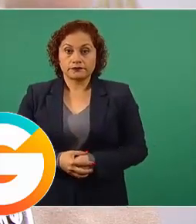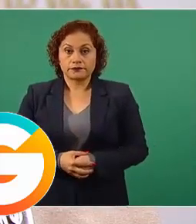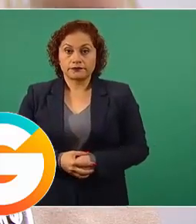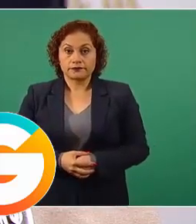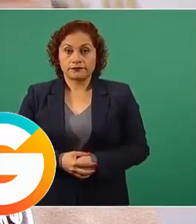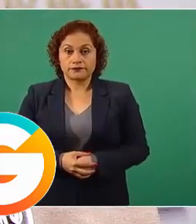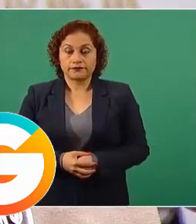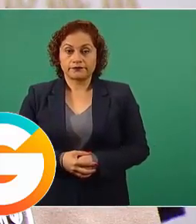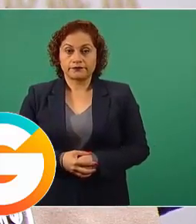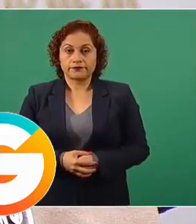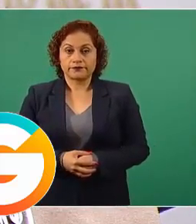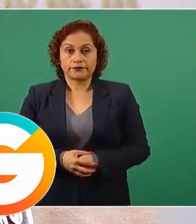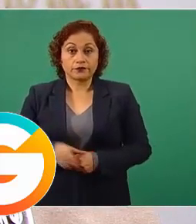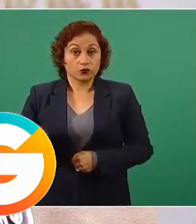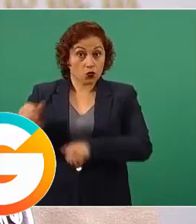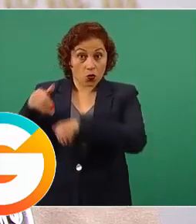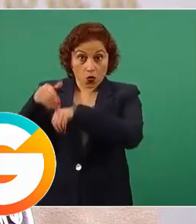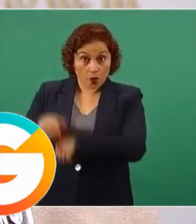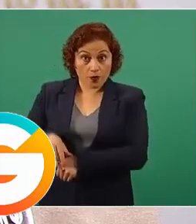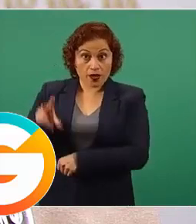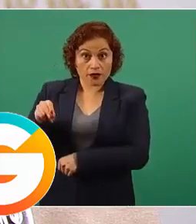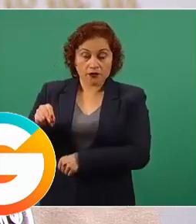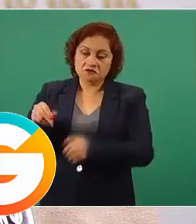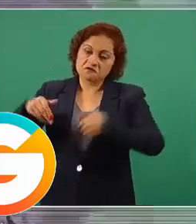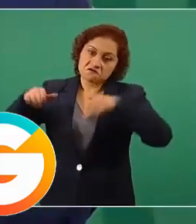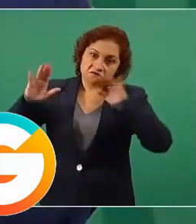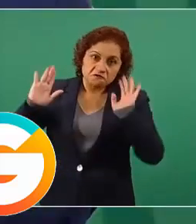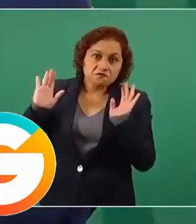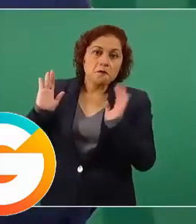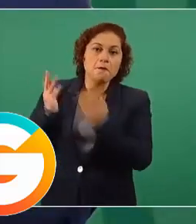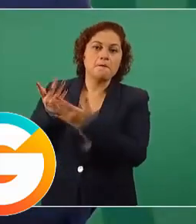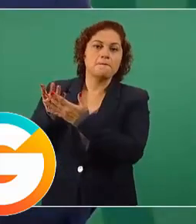Y si no, atenta a las consecuencias.